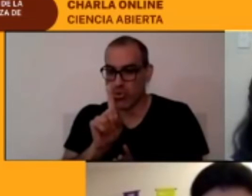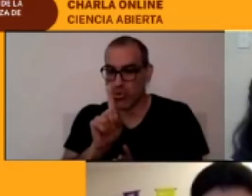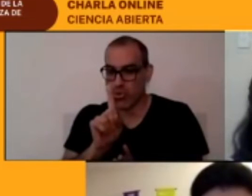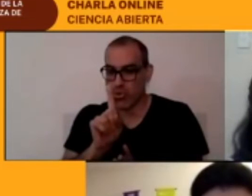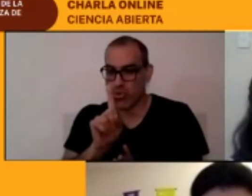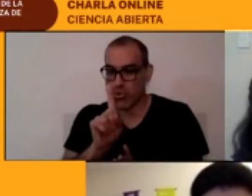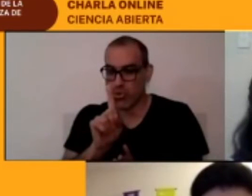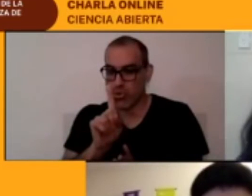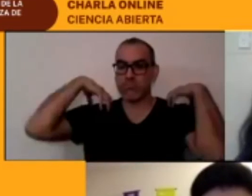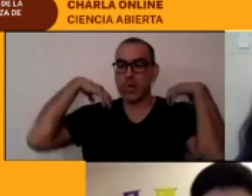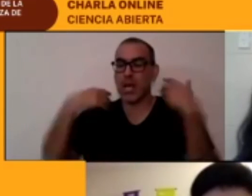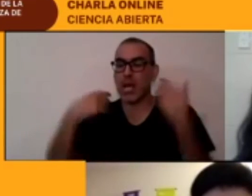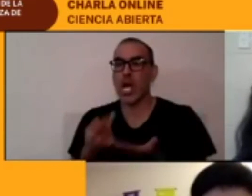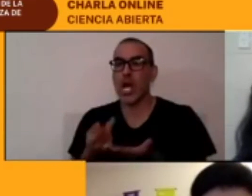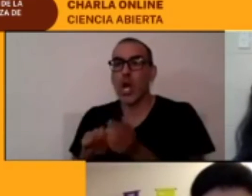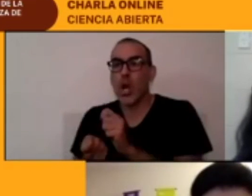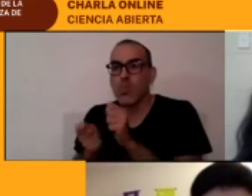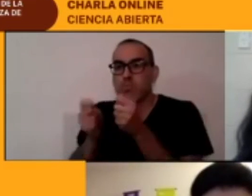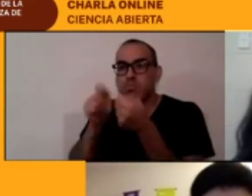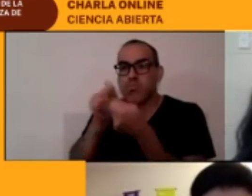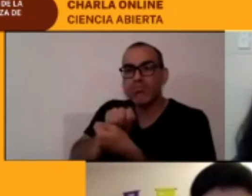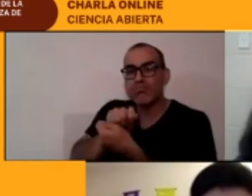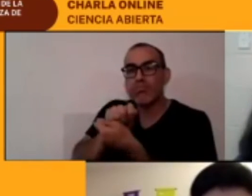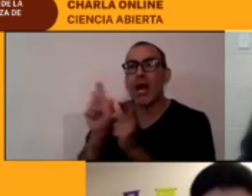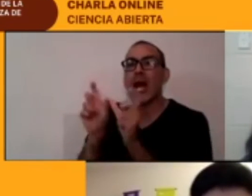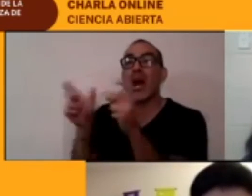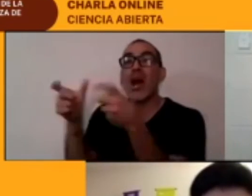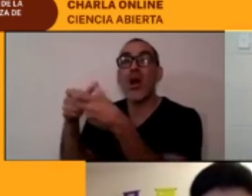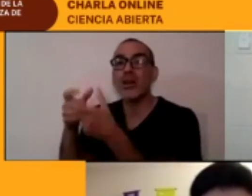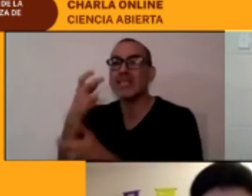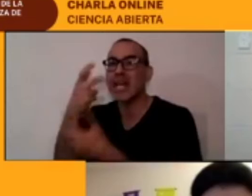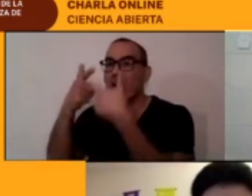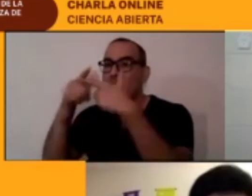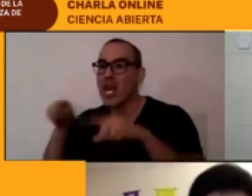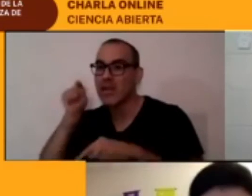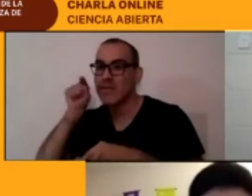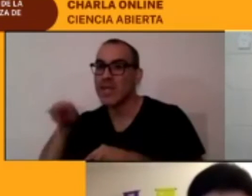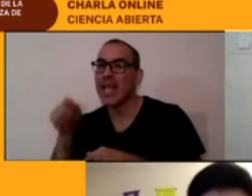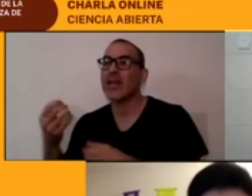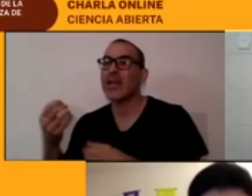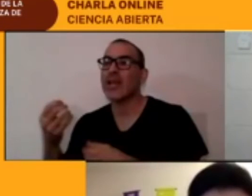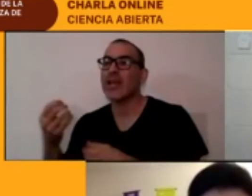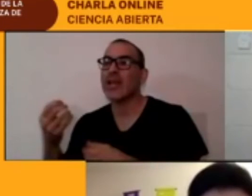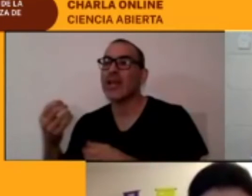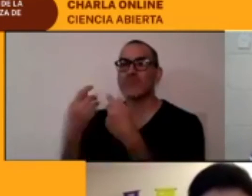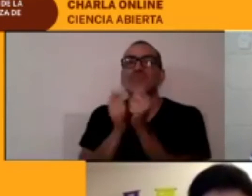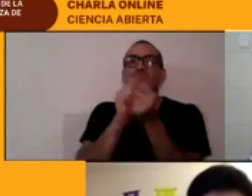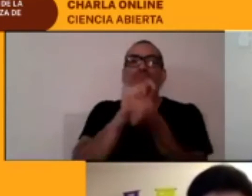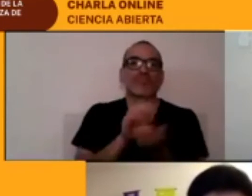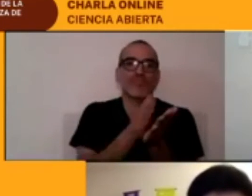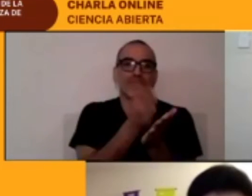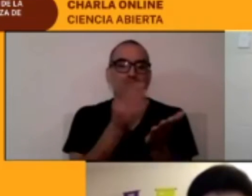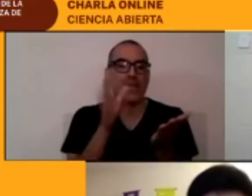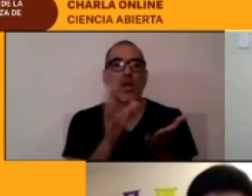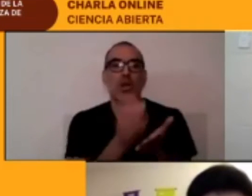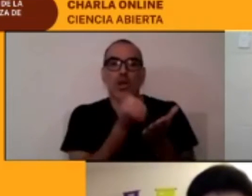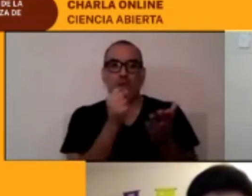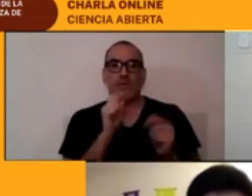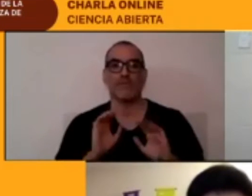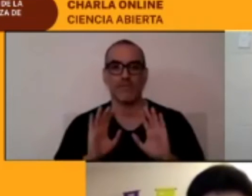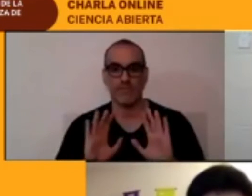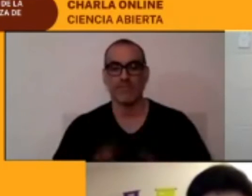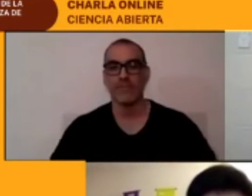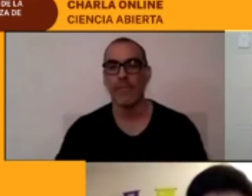consejos lingüísticos a este libro. Y desde ahí en adelante, yo terminé